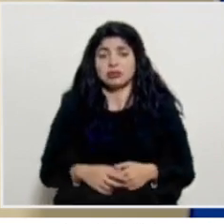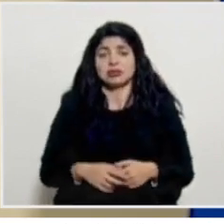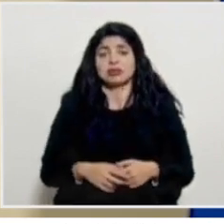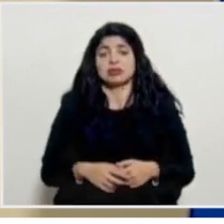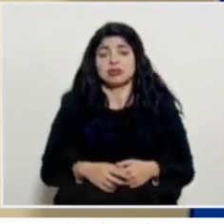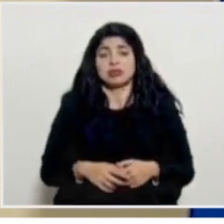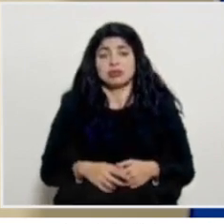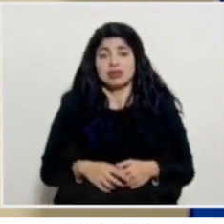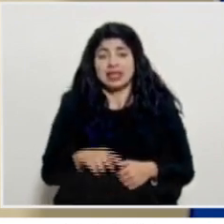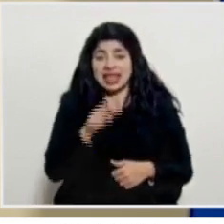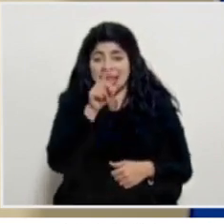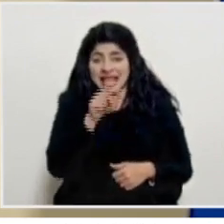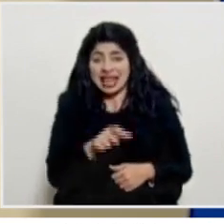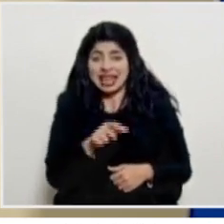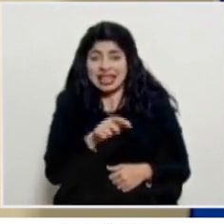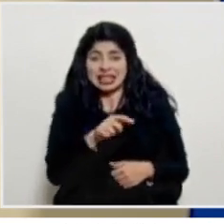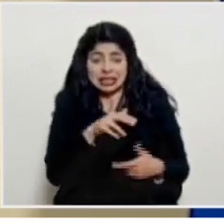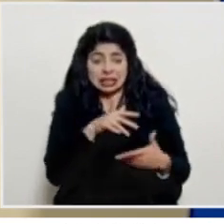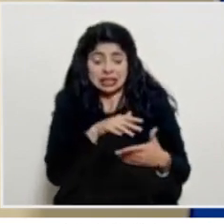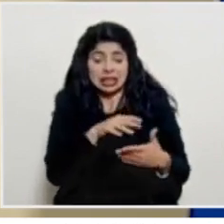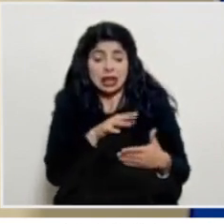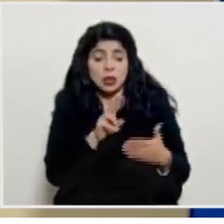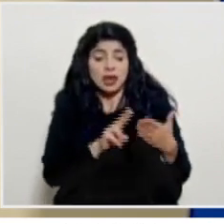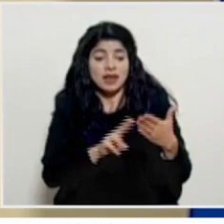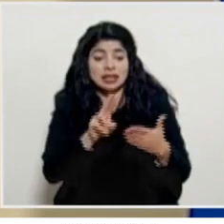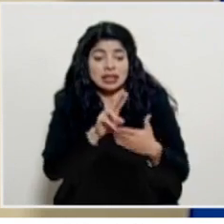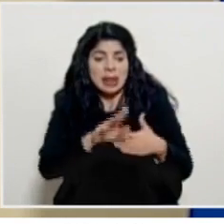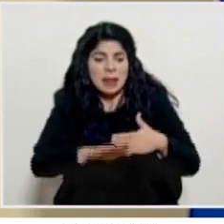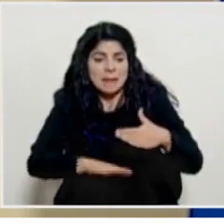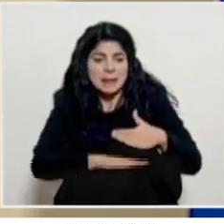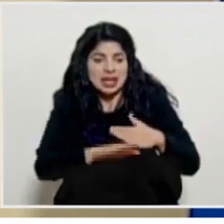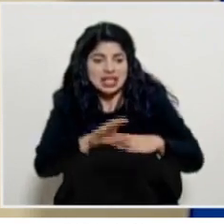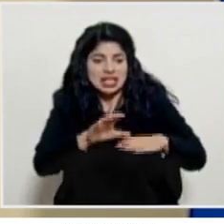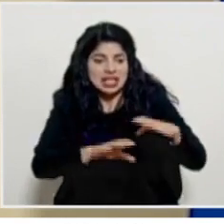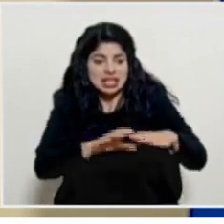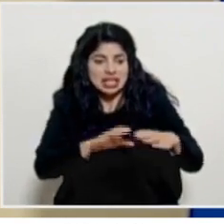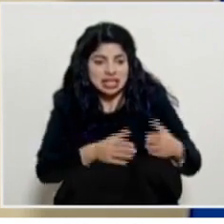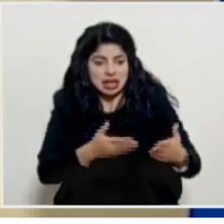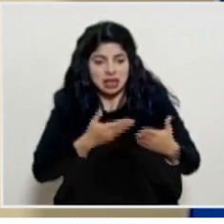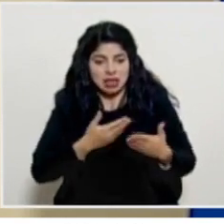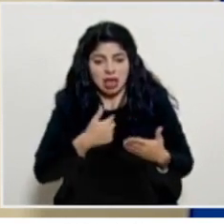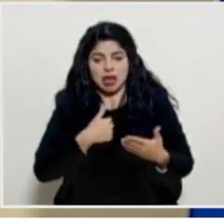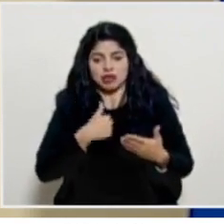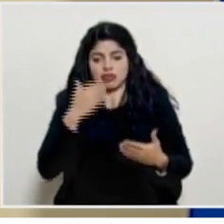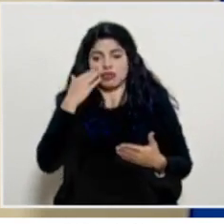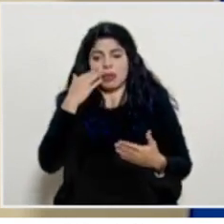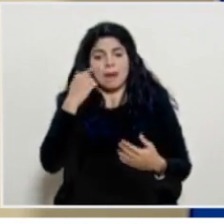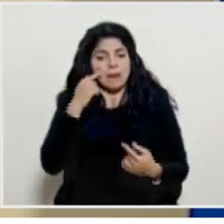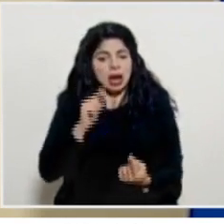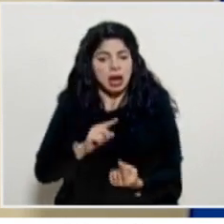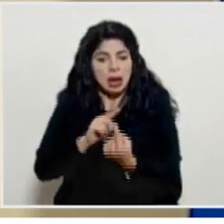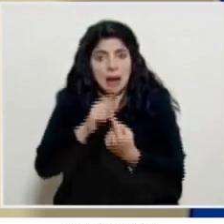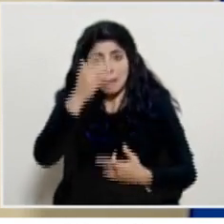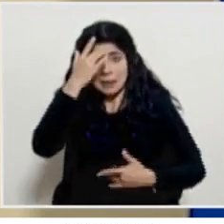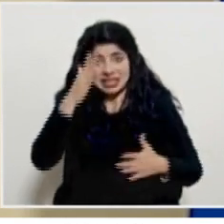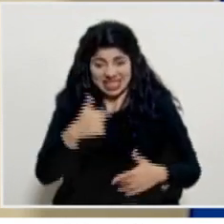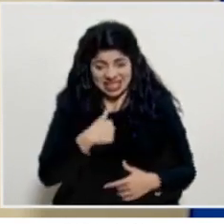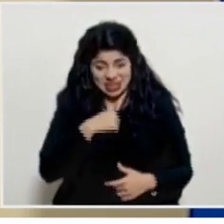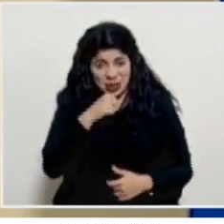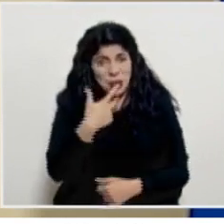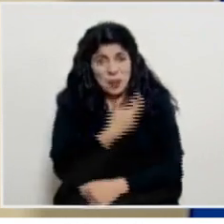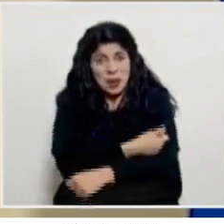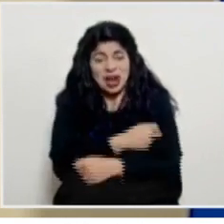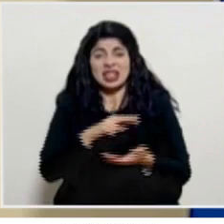justamente son los cimientos científicos los que lo pusieron en frente de un paciente el hecho de no vacunarse está